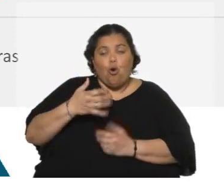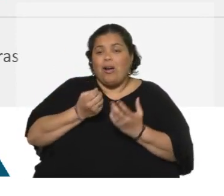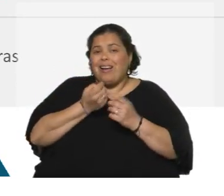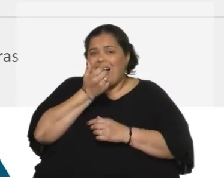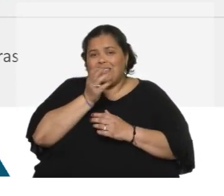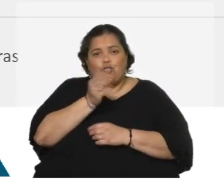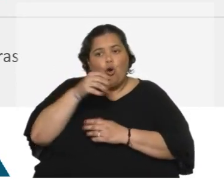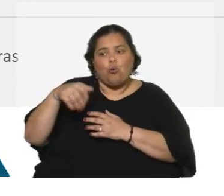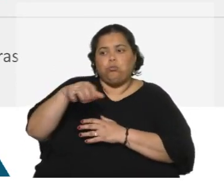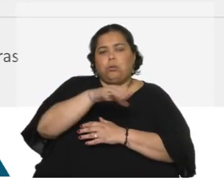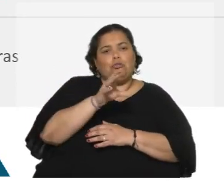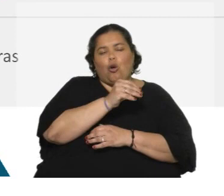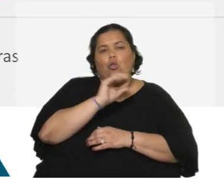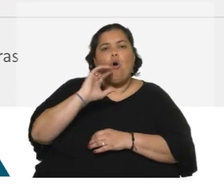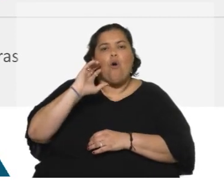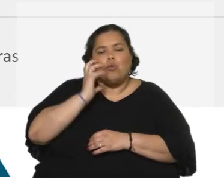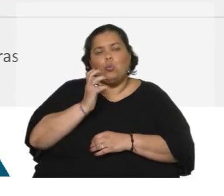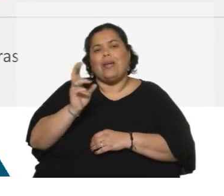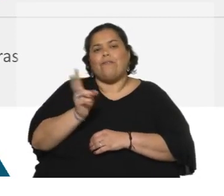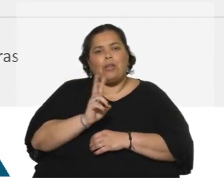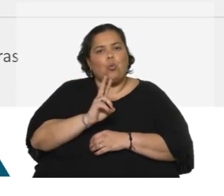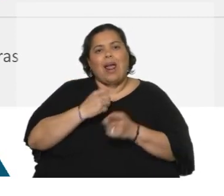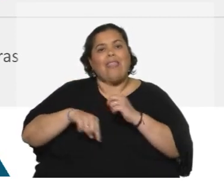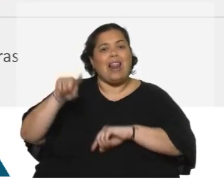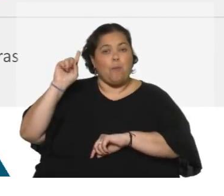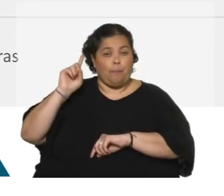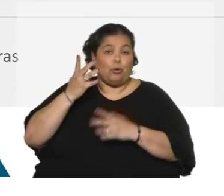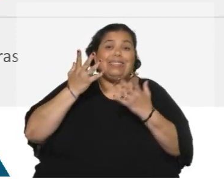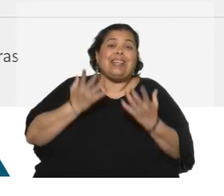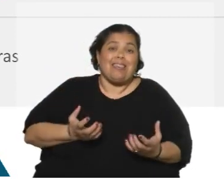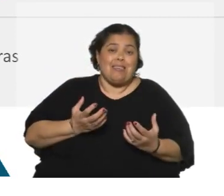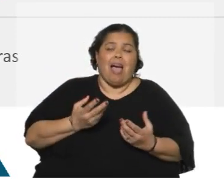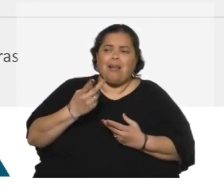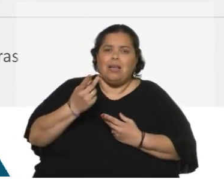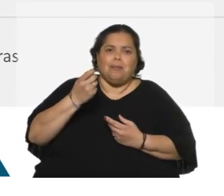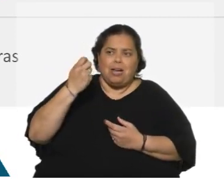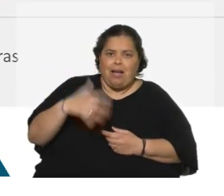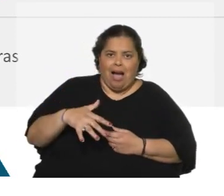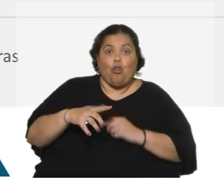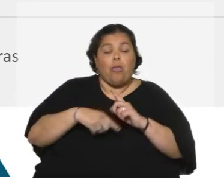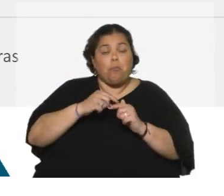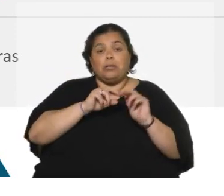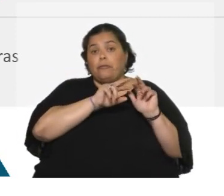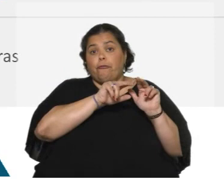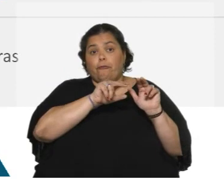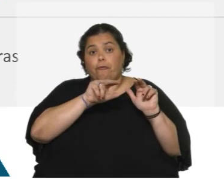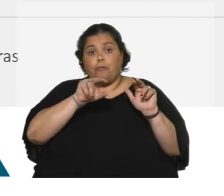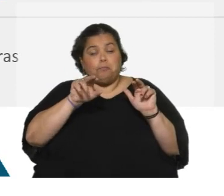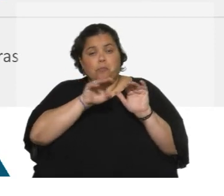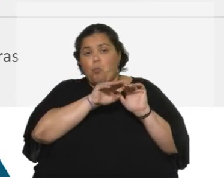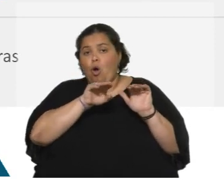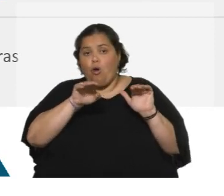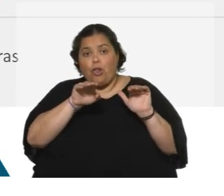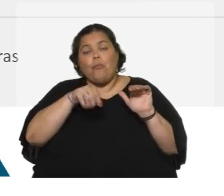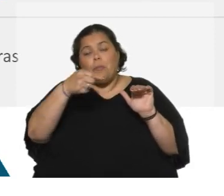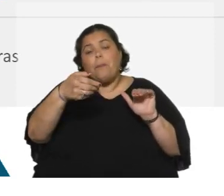de frutas y hortalizas desde el año anterior, en medio de la sequía. La suba se moderó y observen allí, a partir